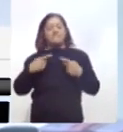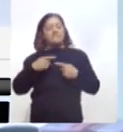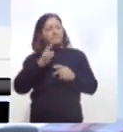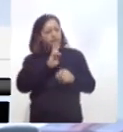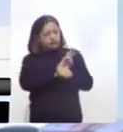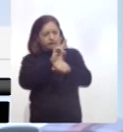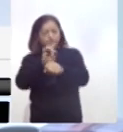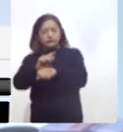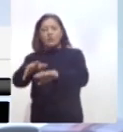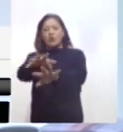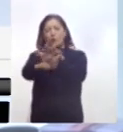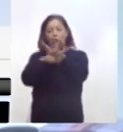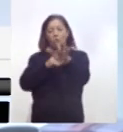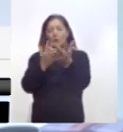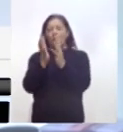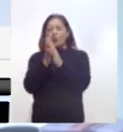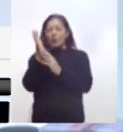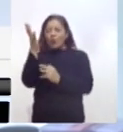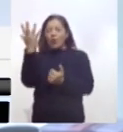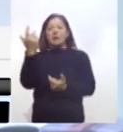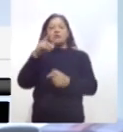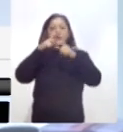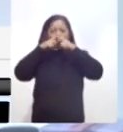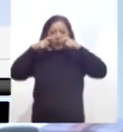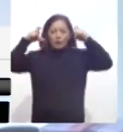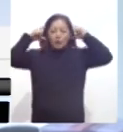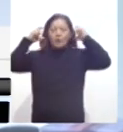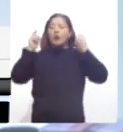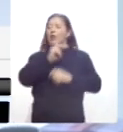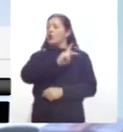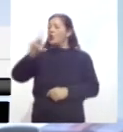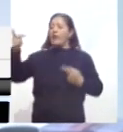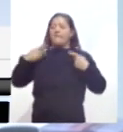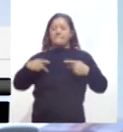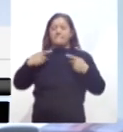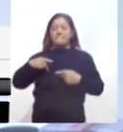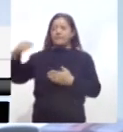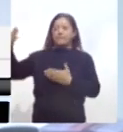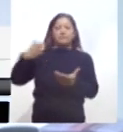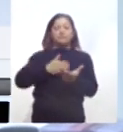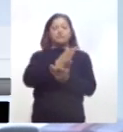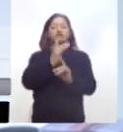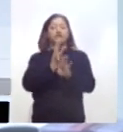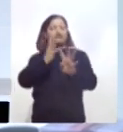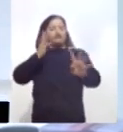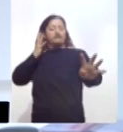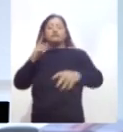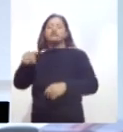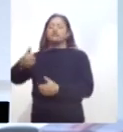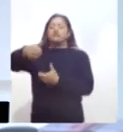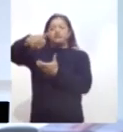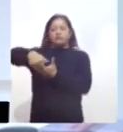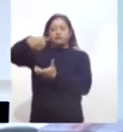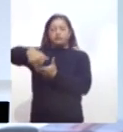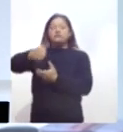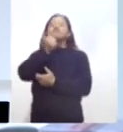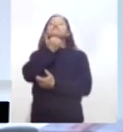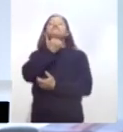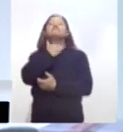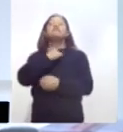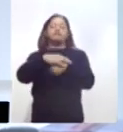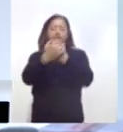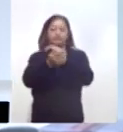guantes, sus cubrebocas, a toda la gente que está ingresando, se le pone obviamente su gel antibacterial,